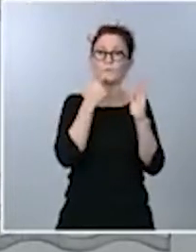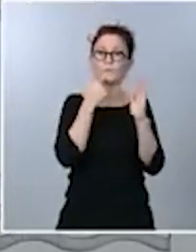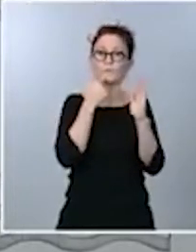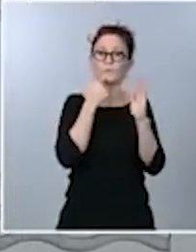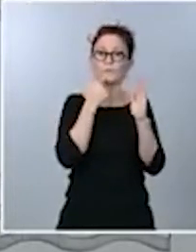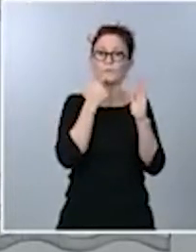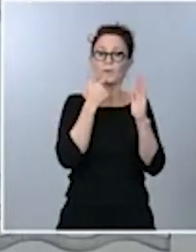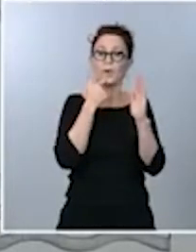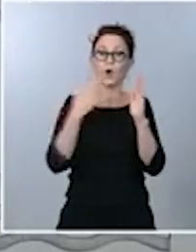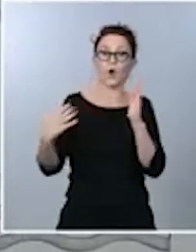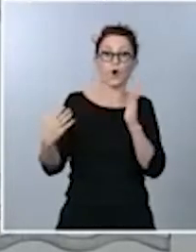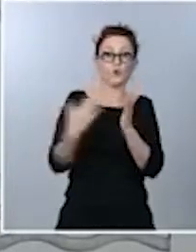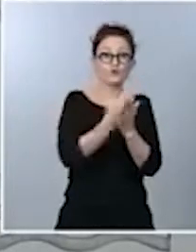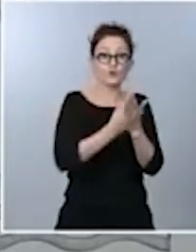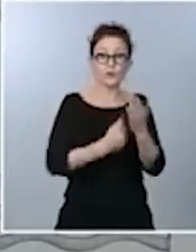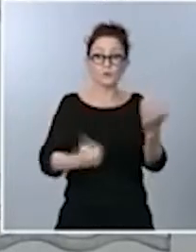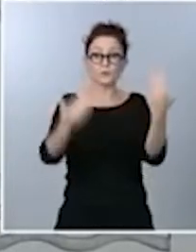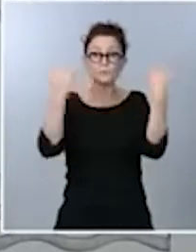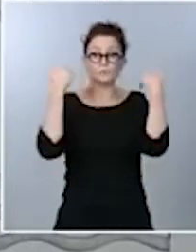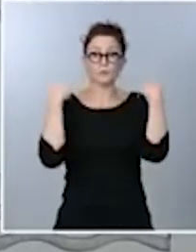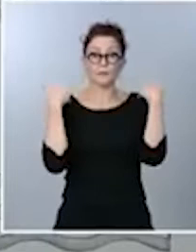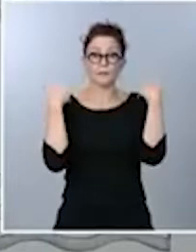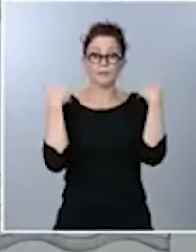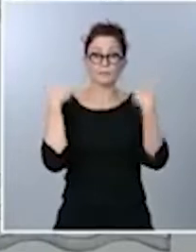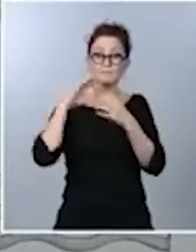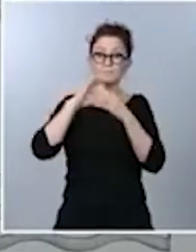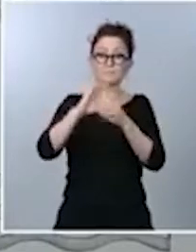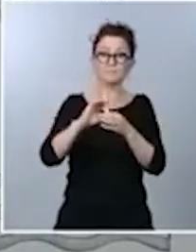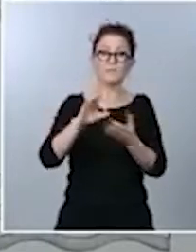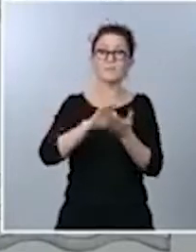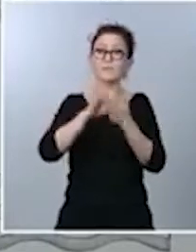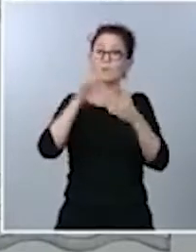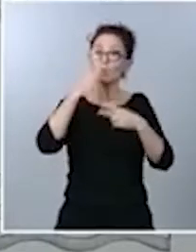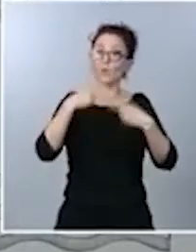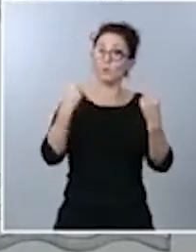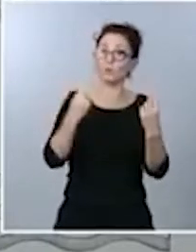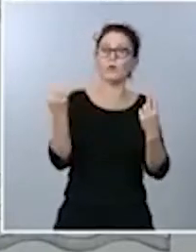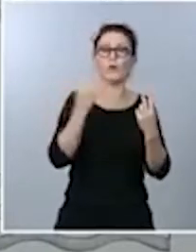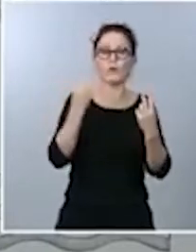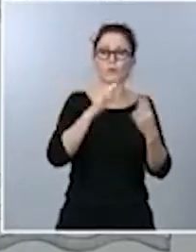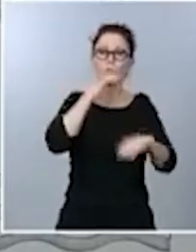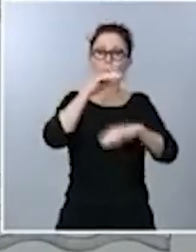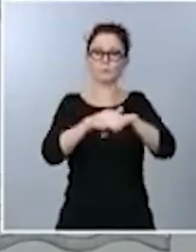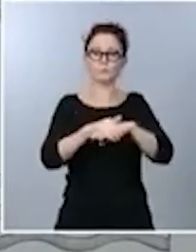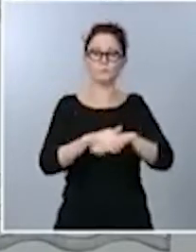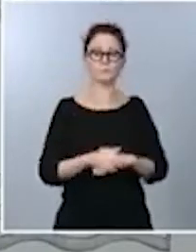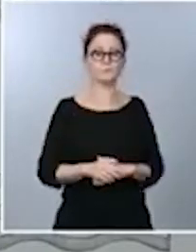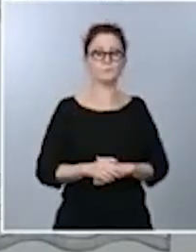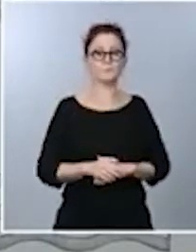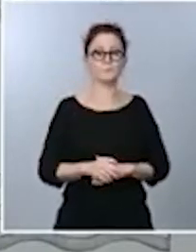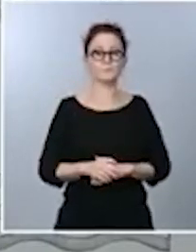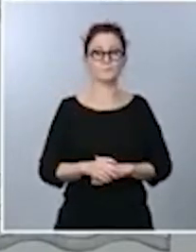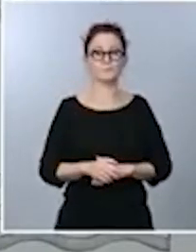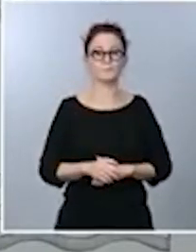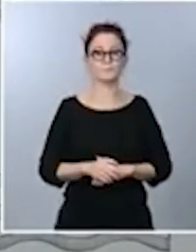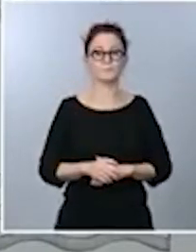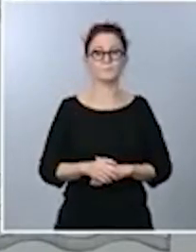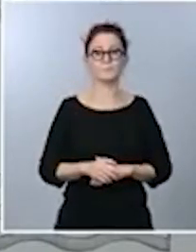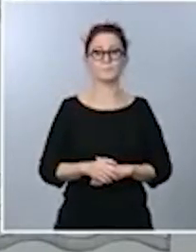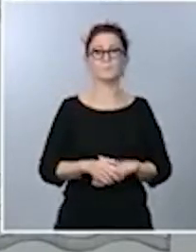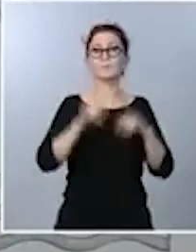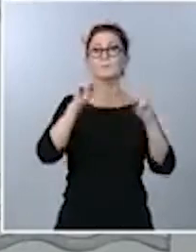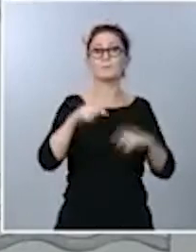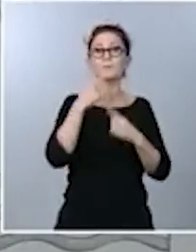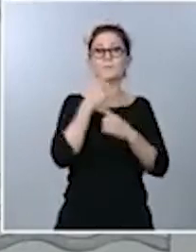tenemos responsabilidades, sobre todo en relación con el servicio público. Decirle también que las formaciones políticas